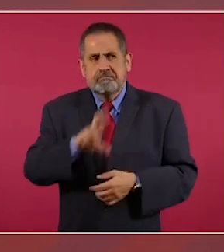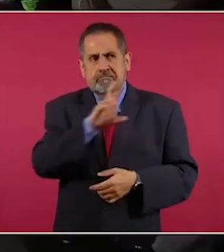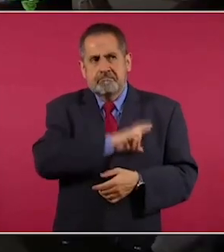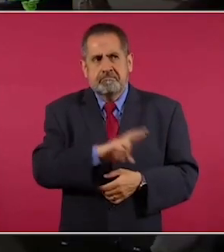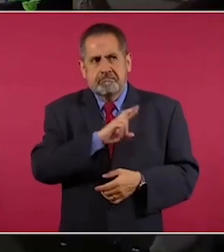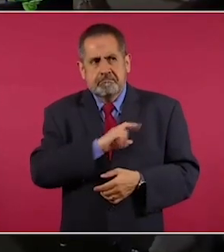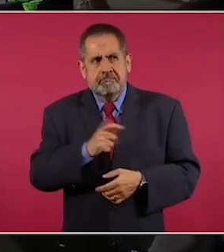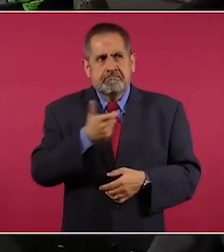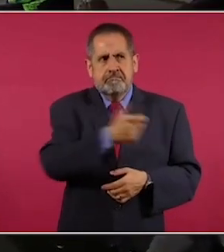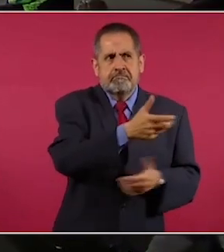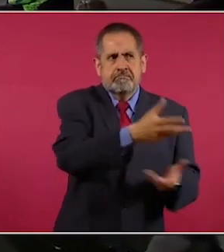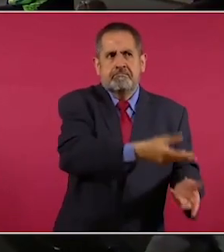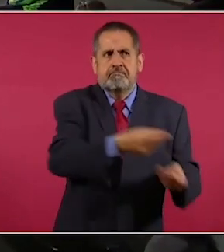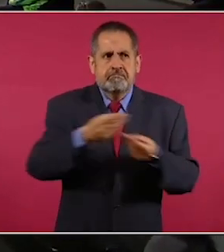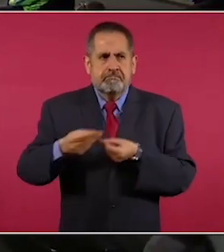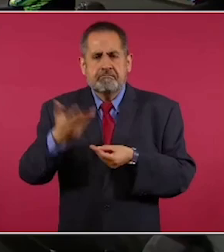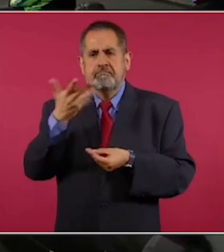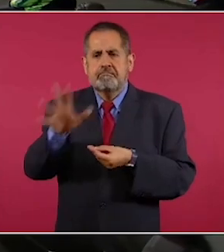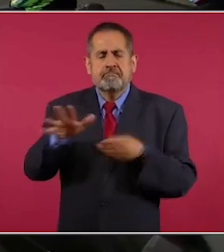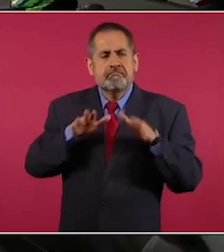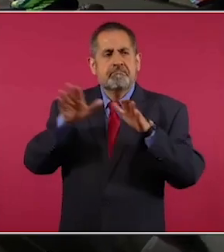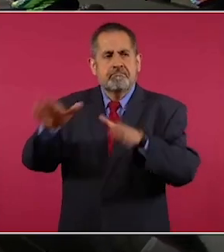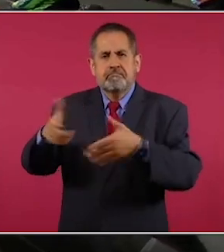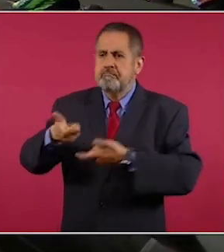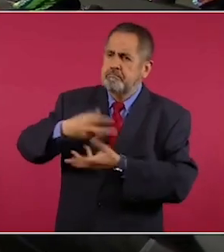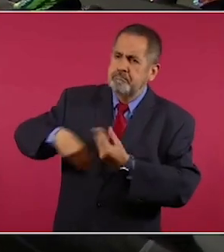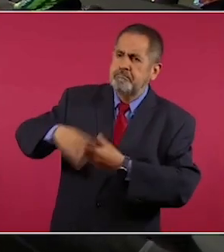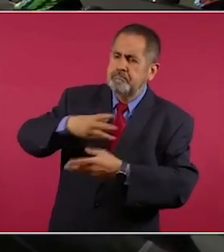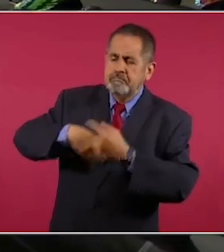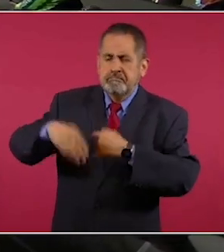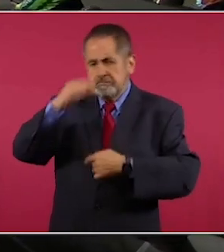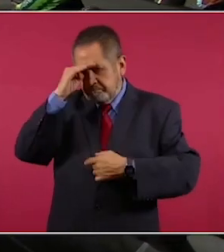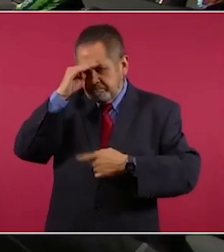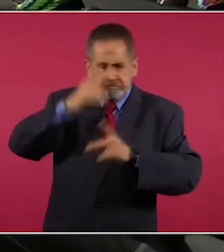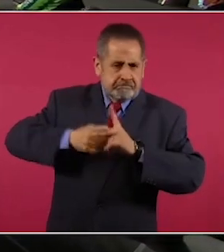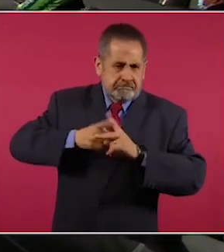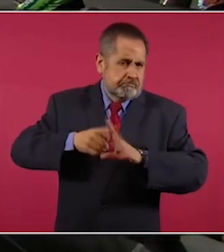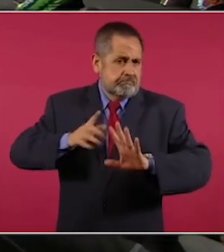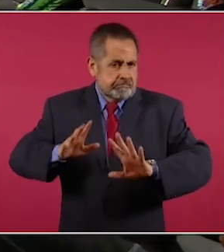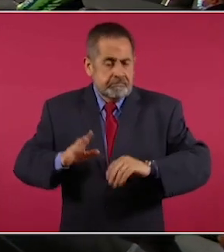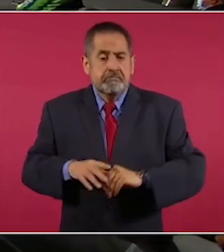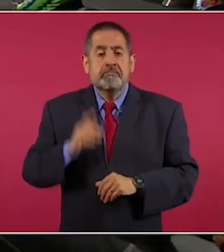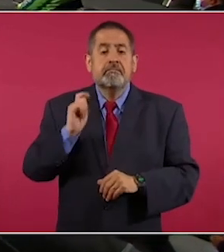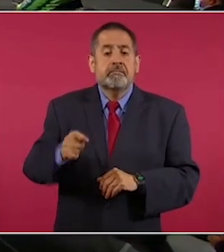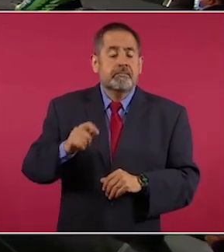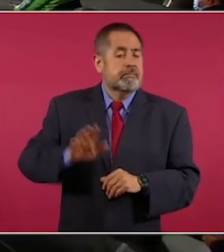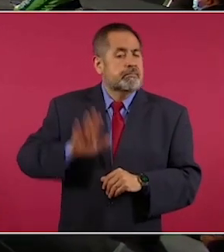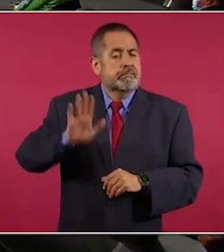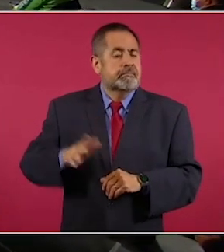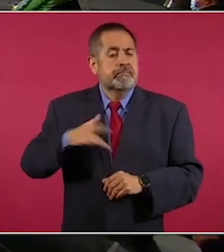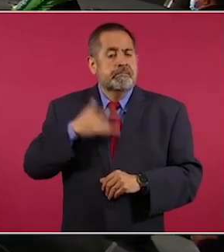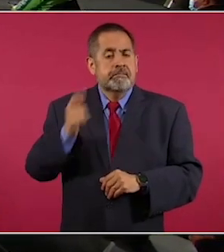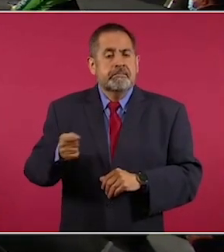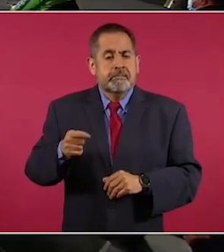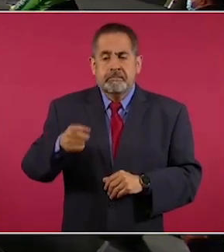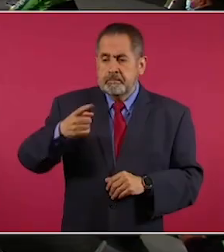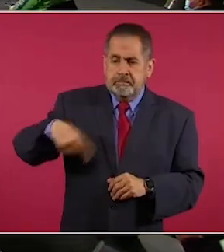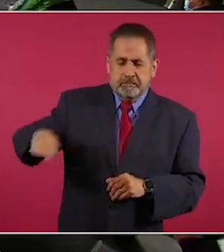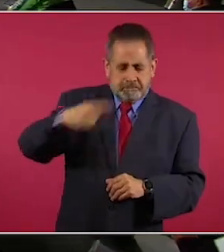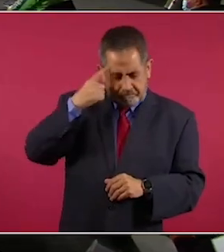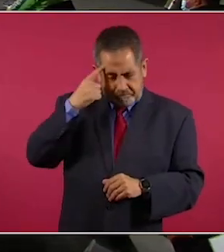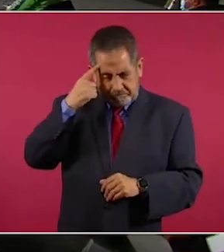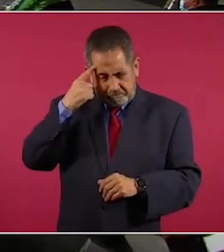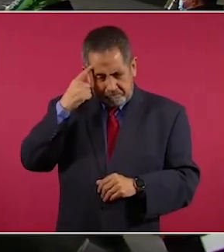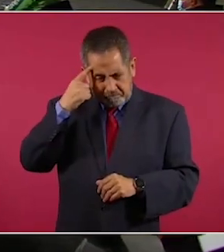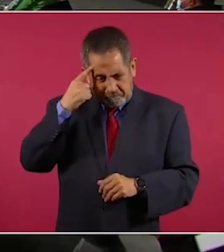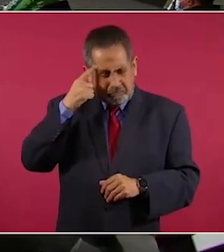y resulta que la empresa logra su punto